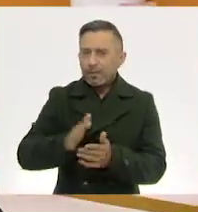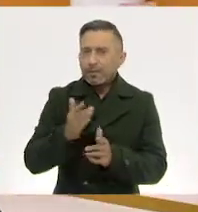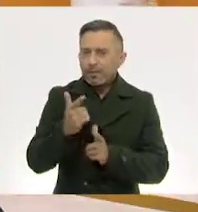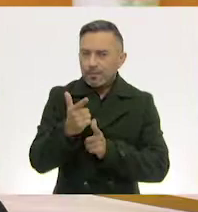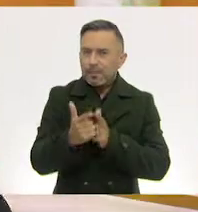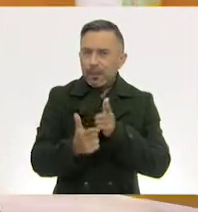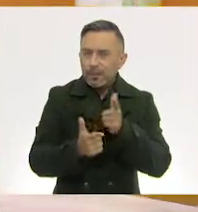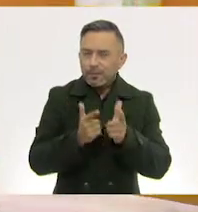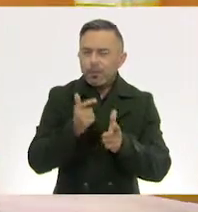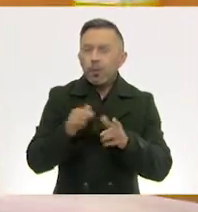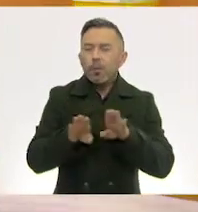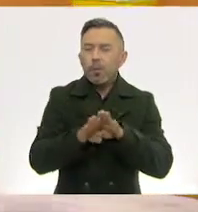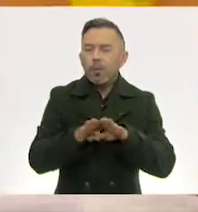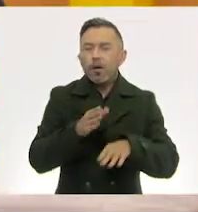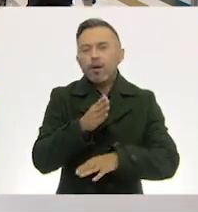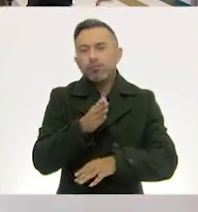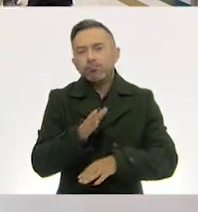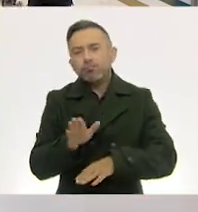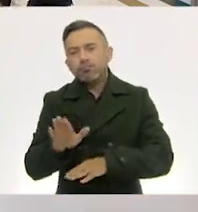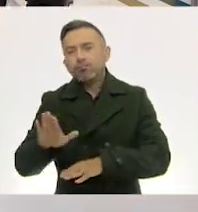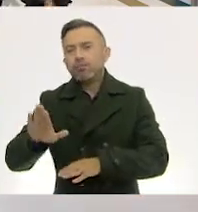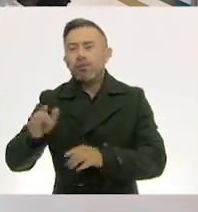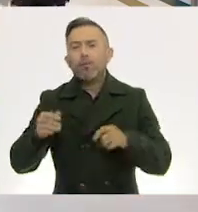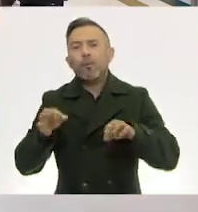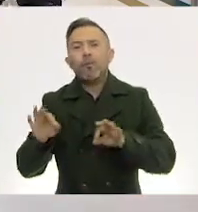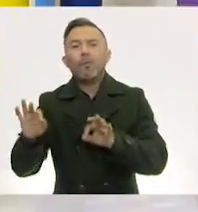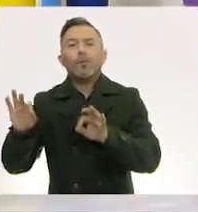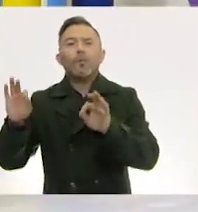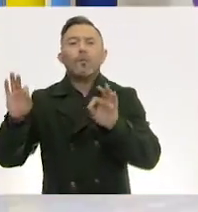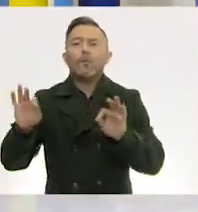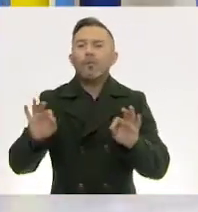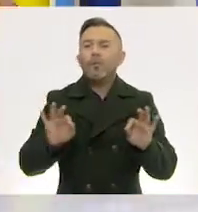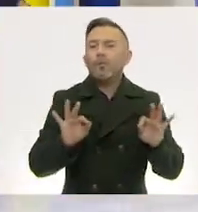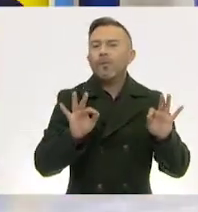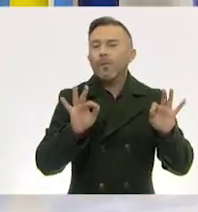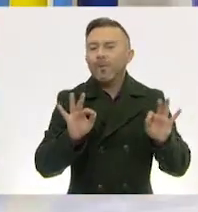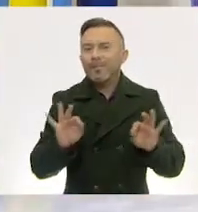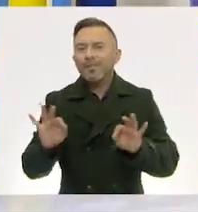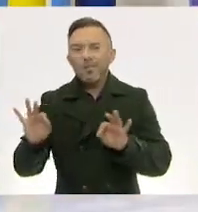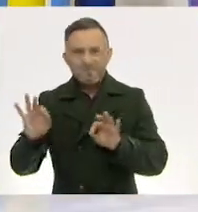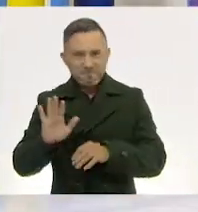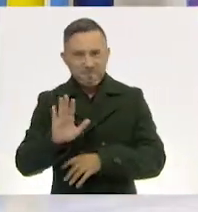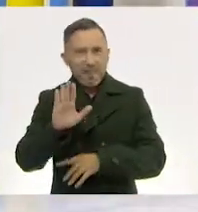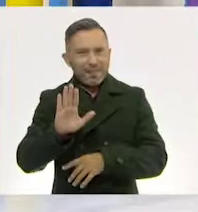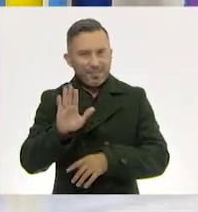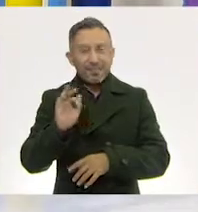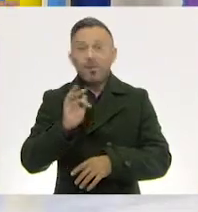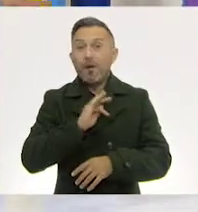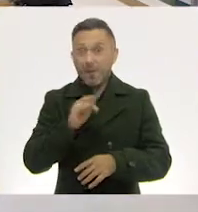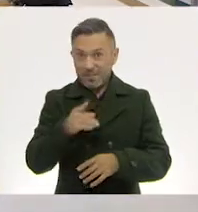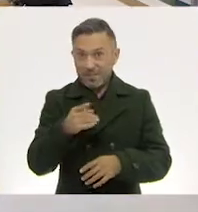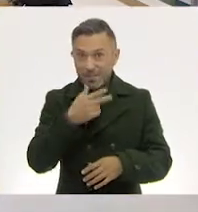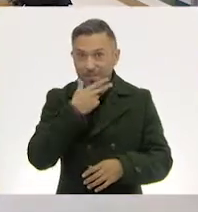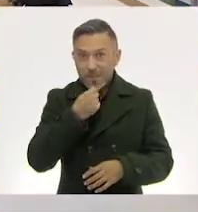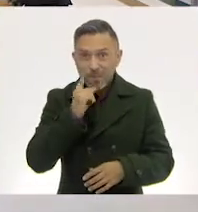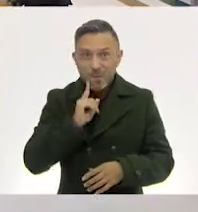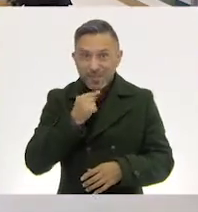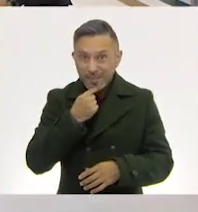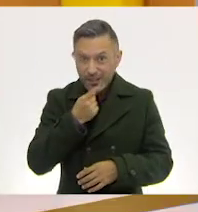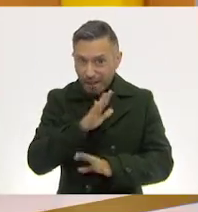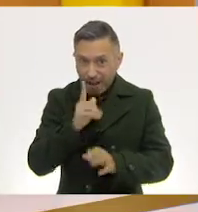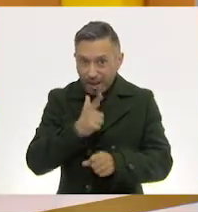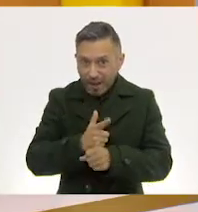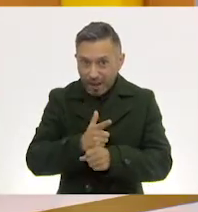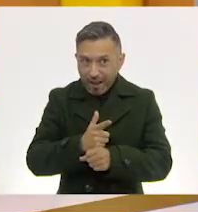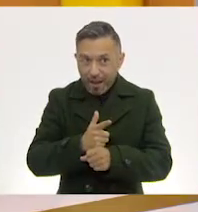un va y ven, ¿no? Exacto. Va y viene. Sí, como si fuera una pluma. ¿Ya lo detectaron allá en casa a las niñas y los niños? Este movimiento